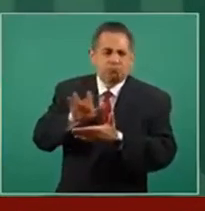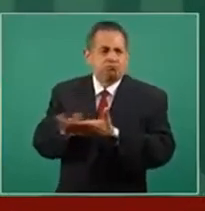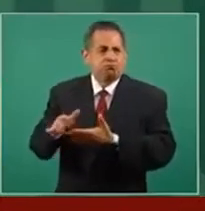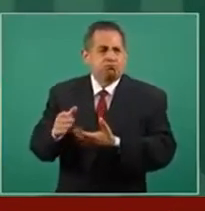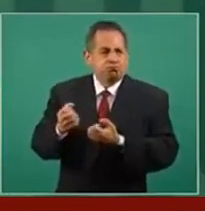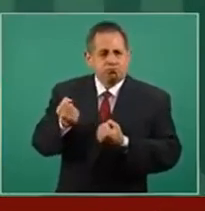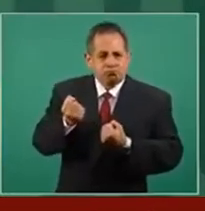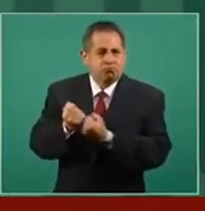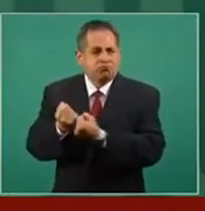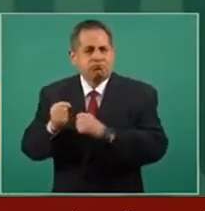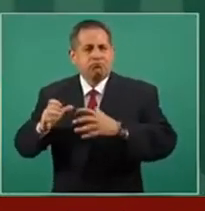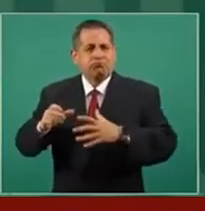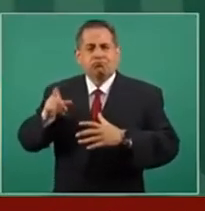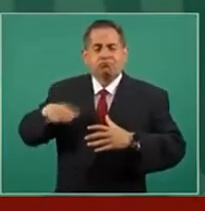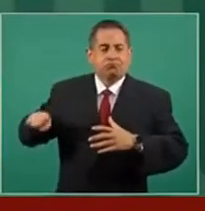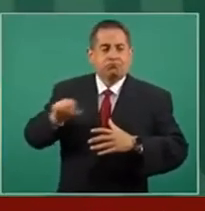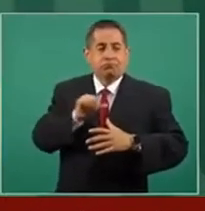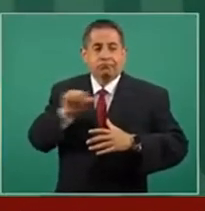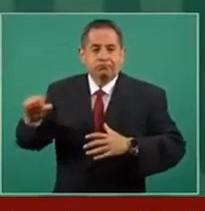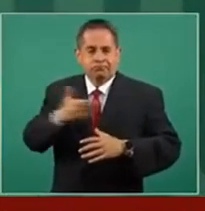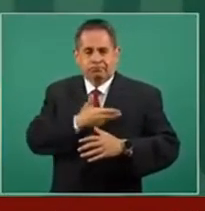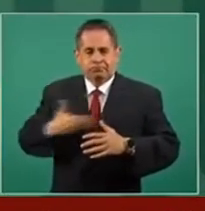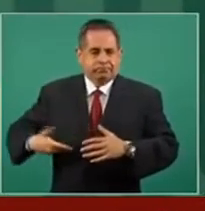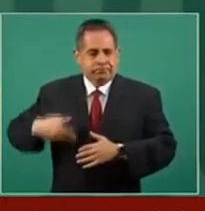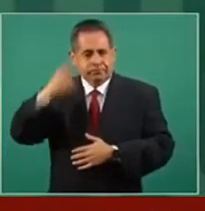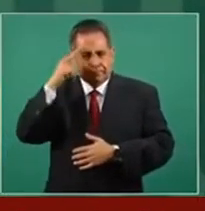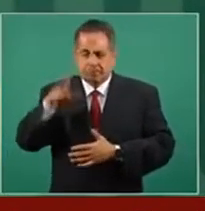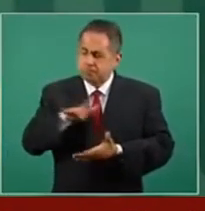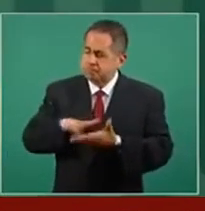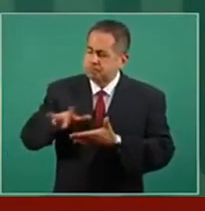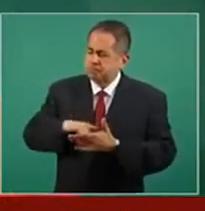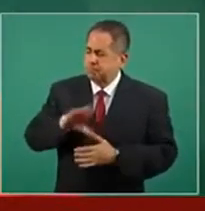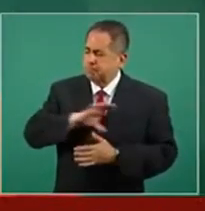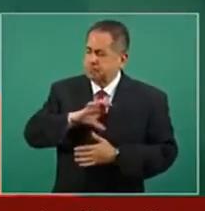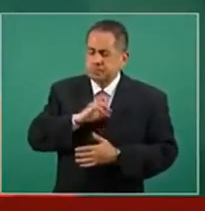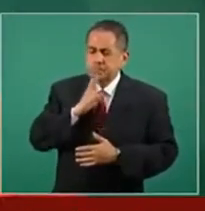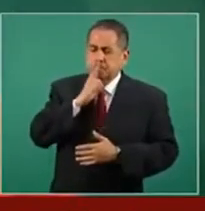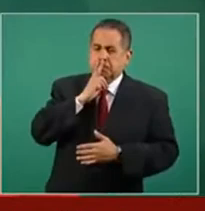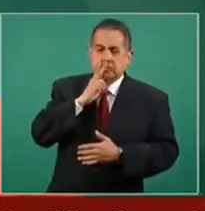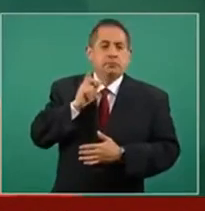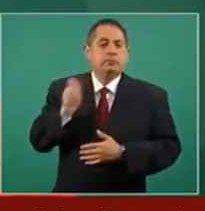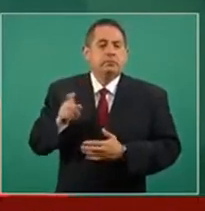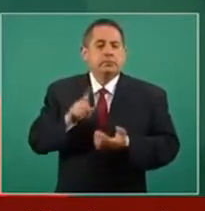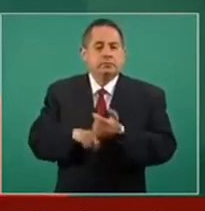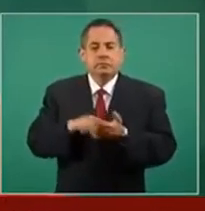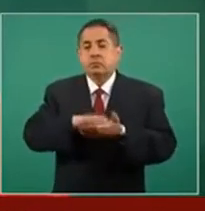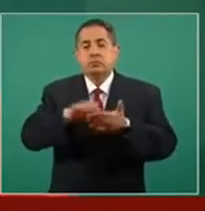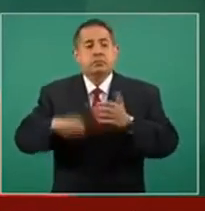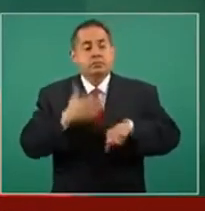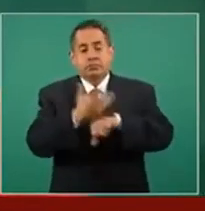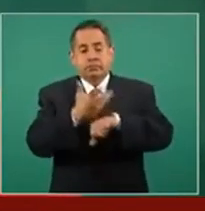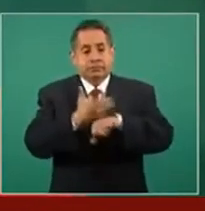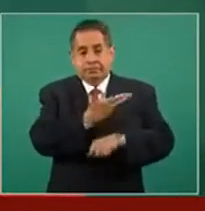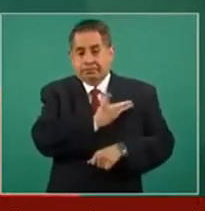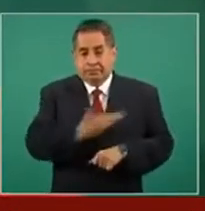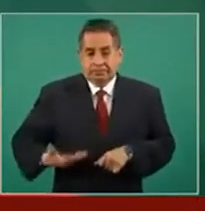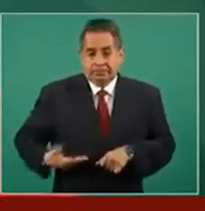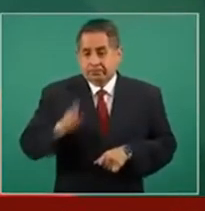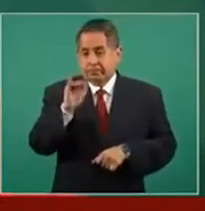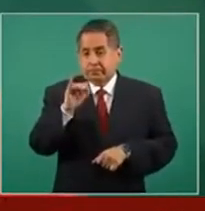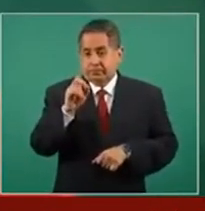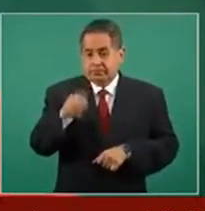de apoyo al señor presidente, como el presidente de los Estados Unidos, Joe Biden,